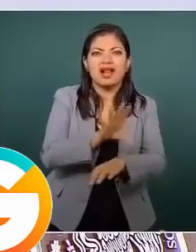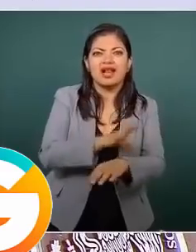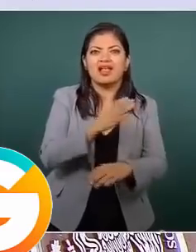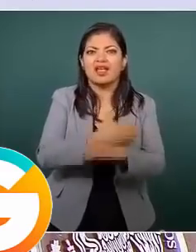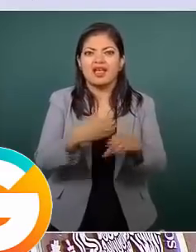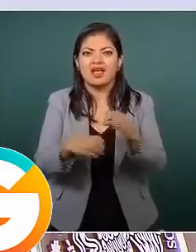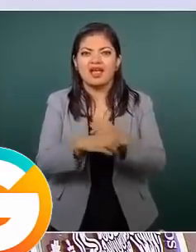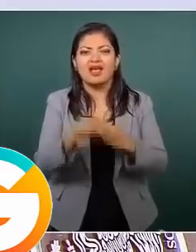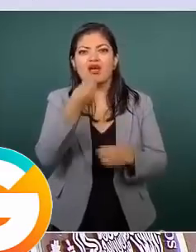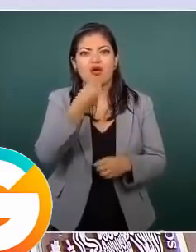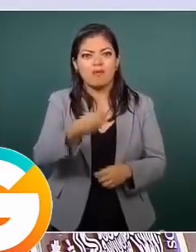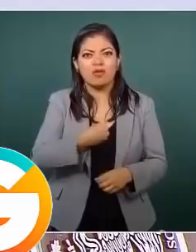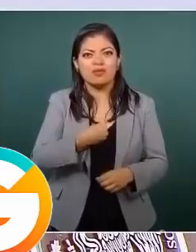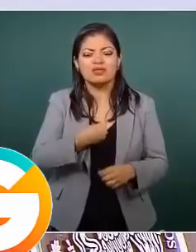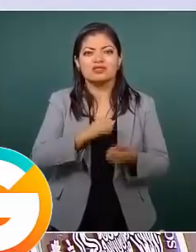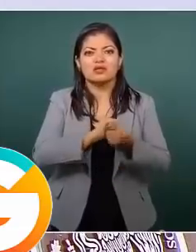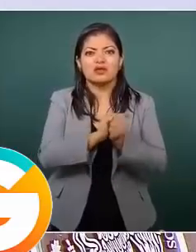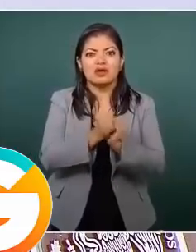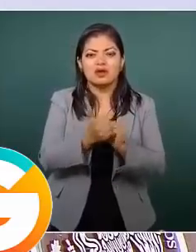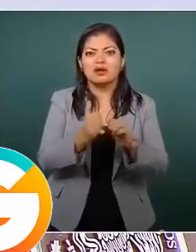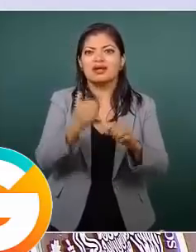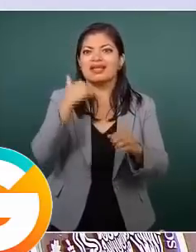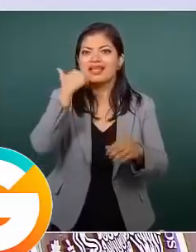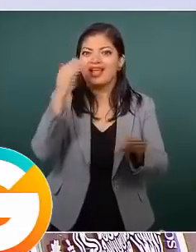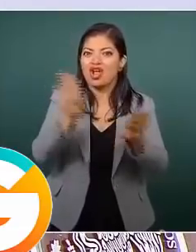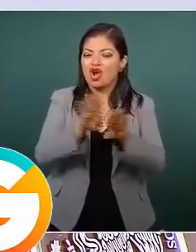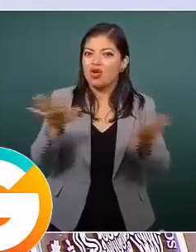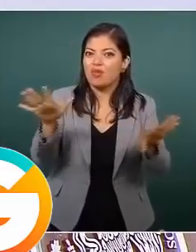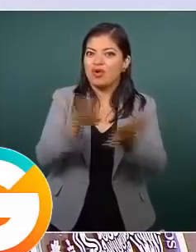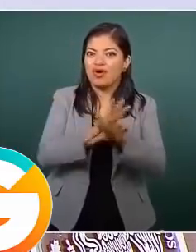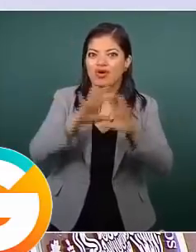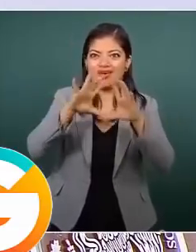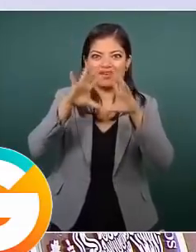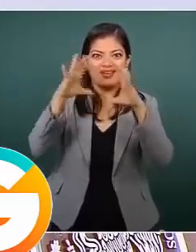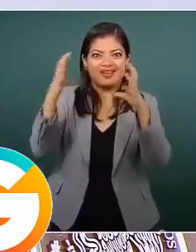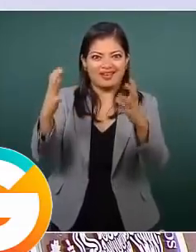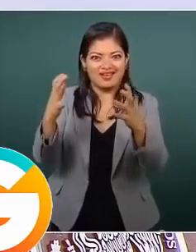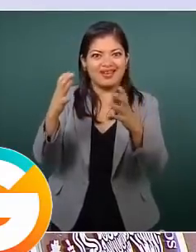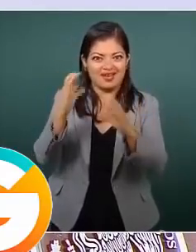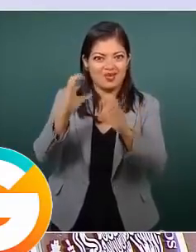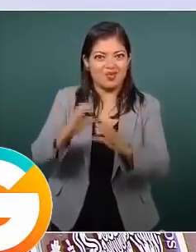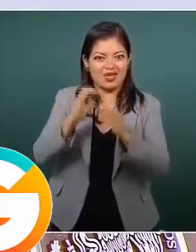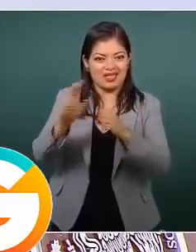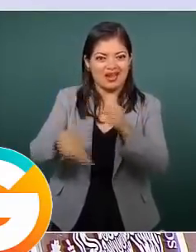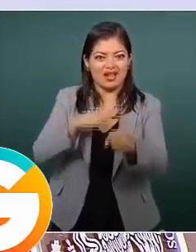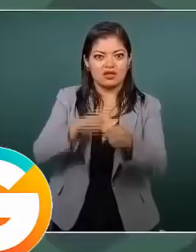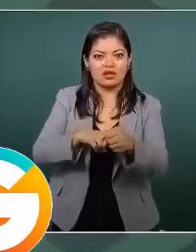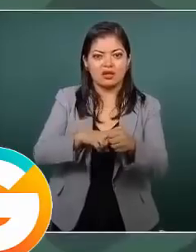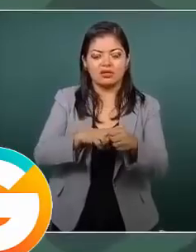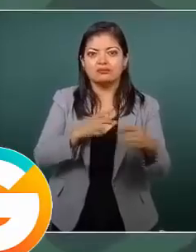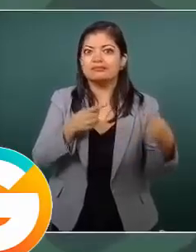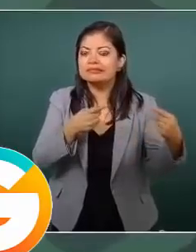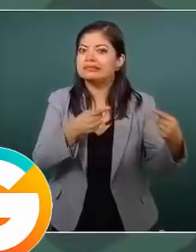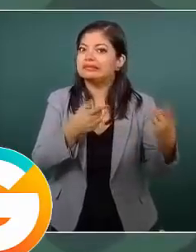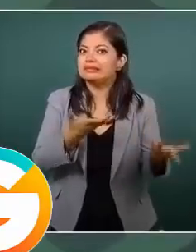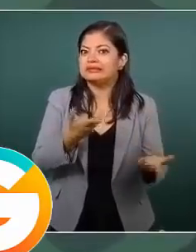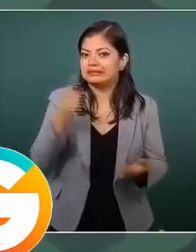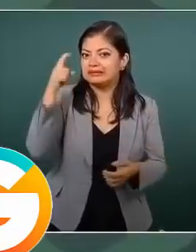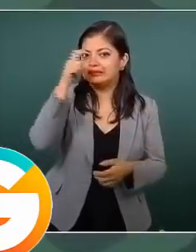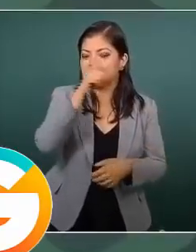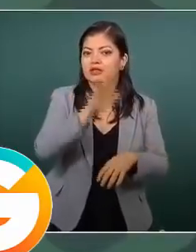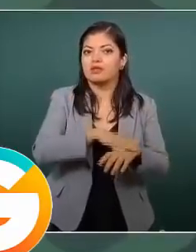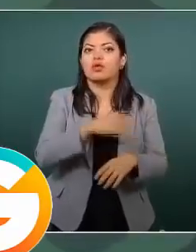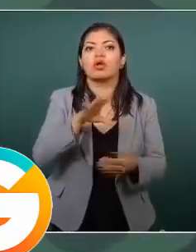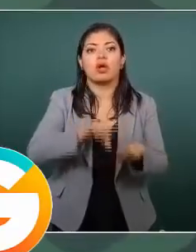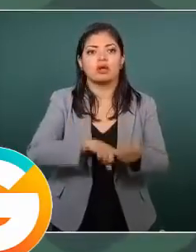compromisos que como país tenemos a escala global para combatir el cambio climático, no creo estarme oponiendo a la lucha que usted está dando de manera correcta contra las empresas